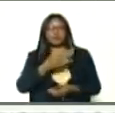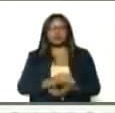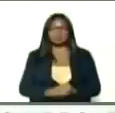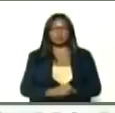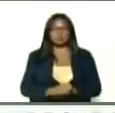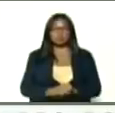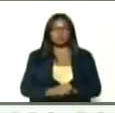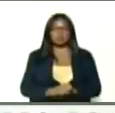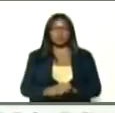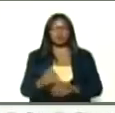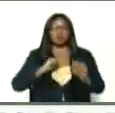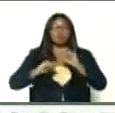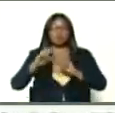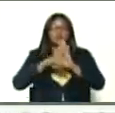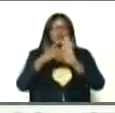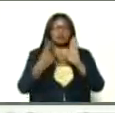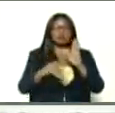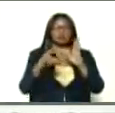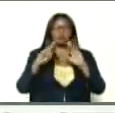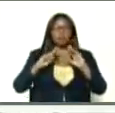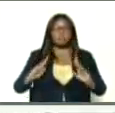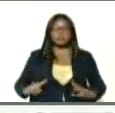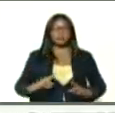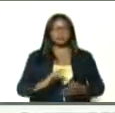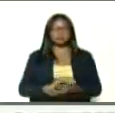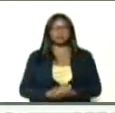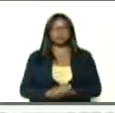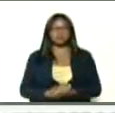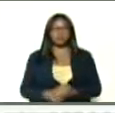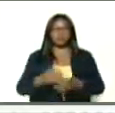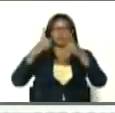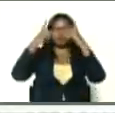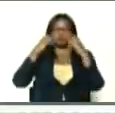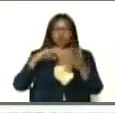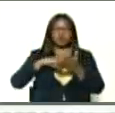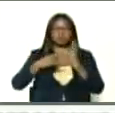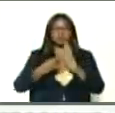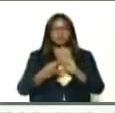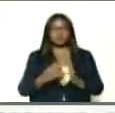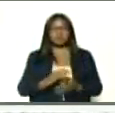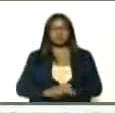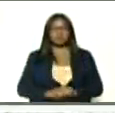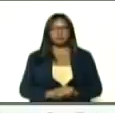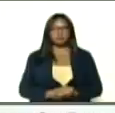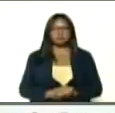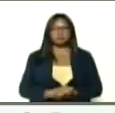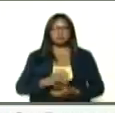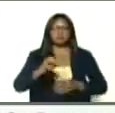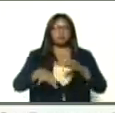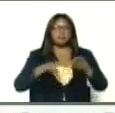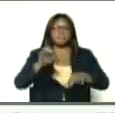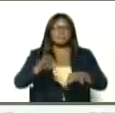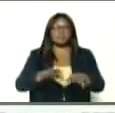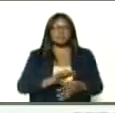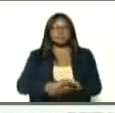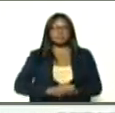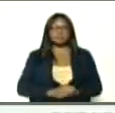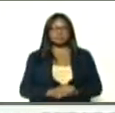movimiento en defensa, los derechos humanos, profesionales y técnicos, agroproductores,